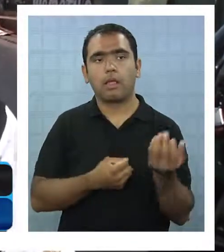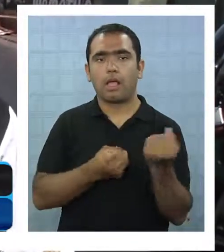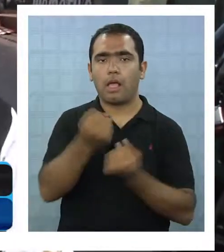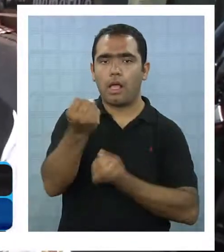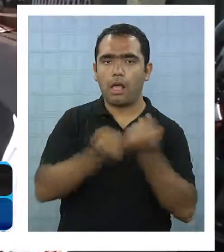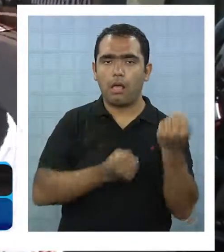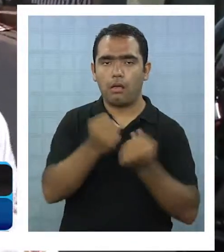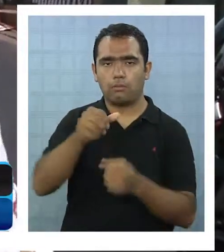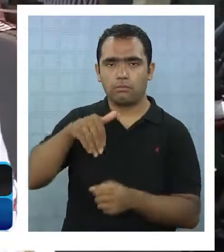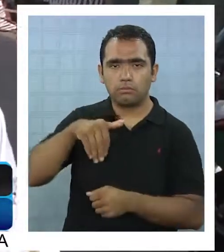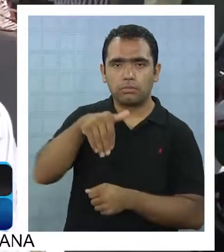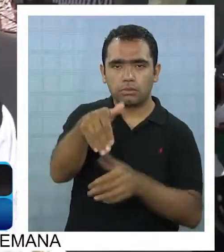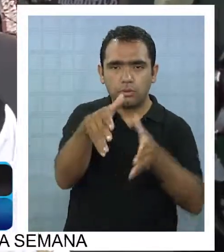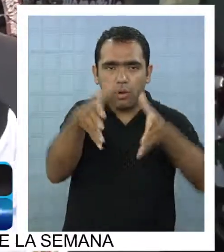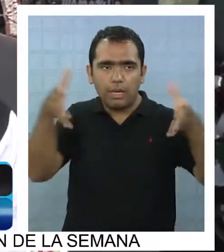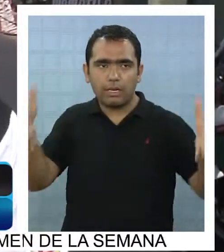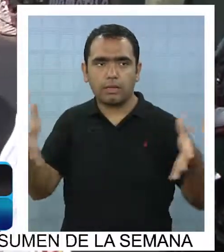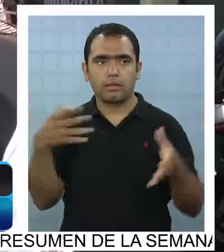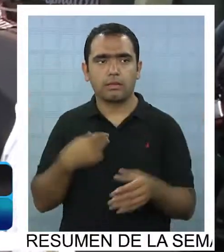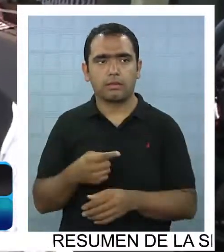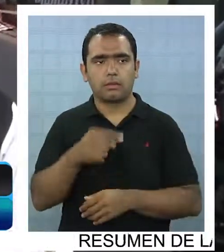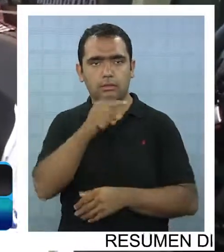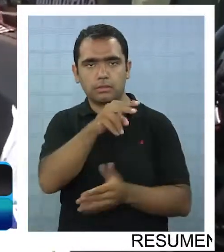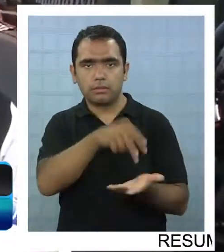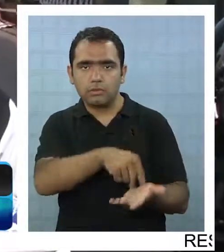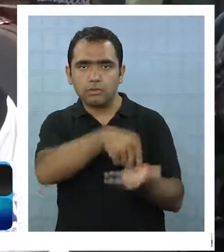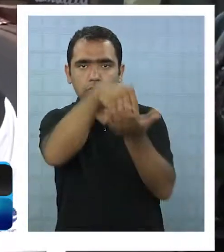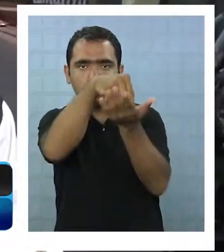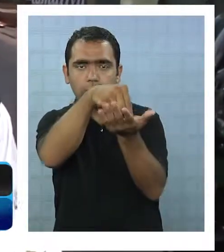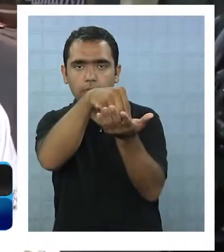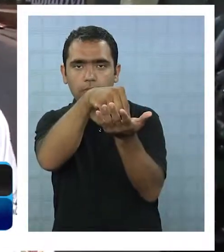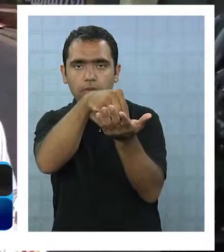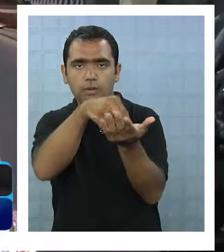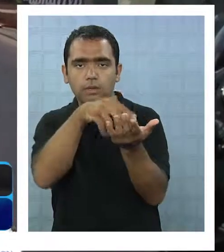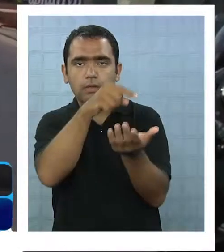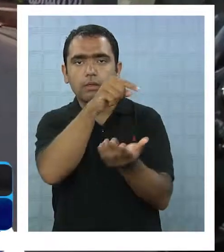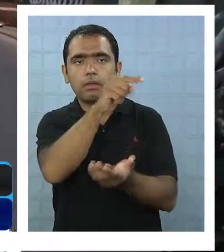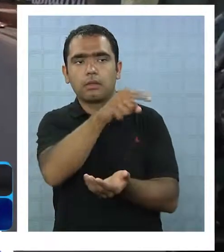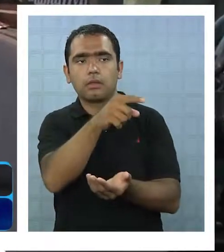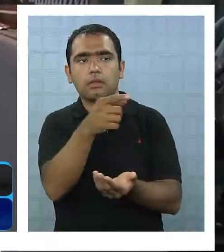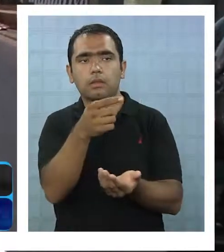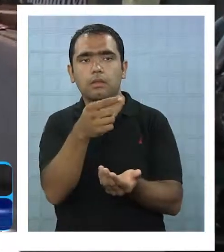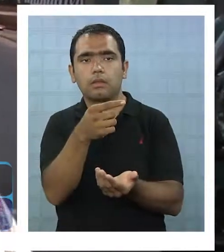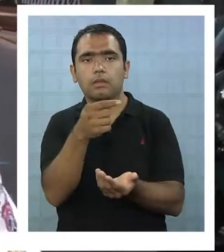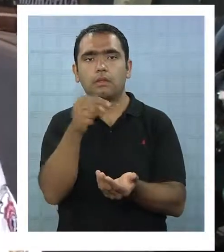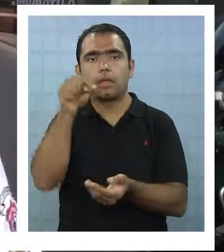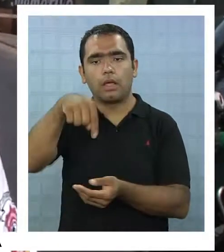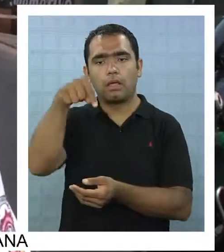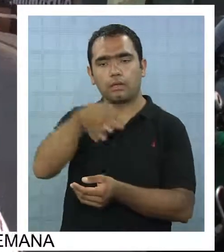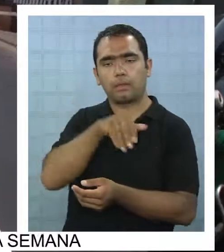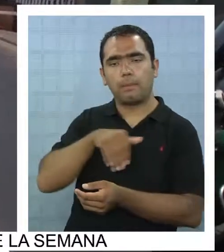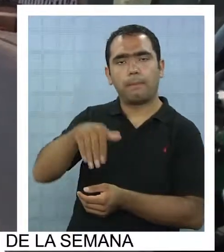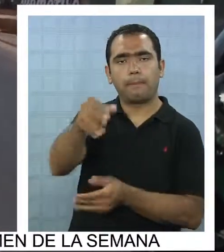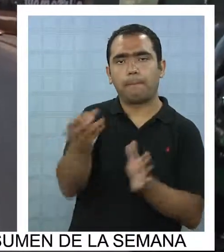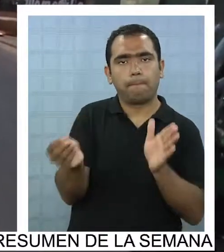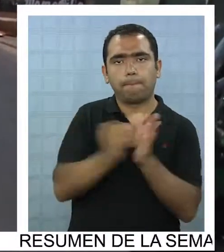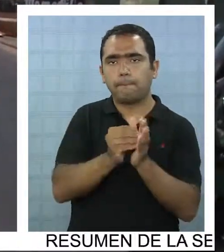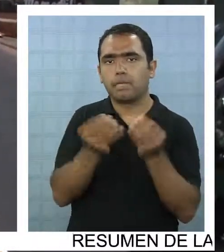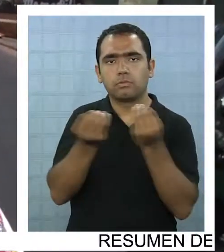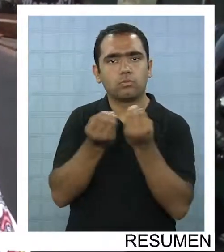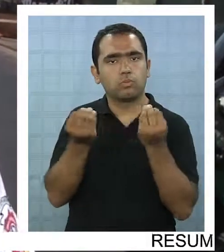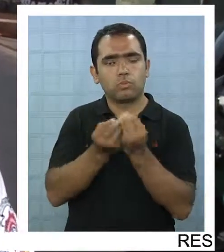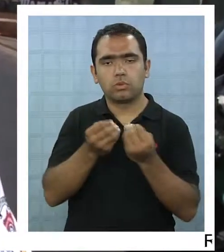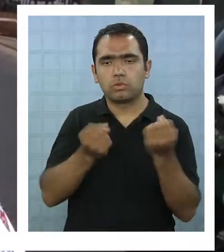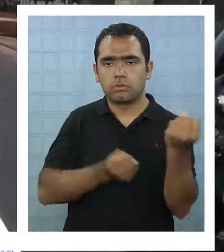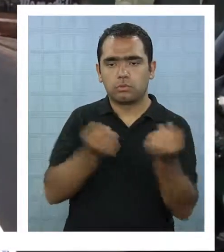franca, porque es galpón y puerto, este es donde más transitan los camiones de alto tonelaje. Y esta curva que estamos viendo es una curva